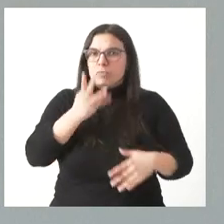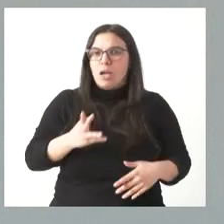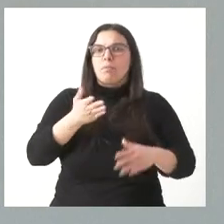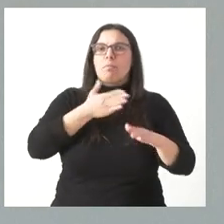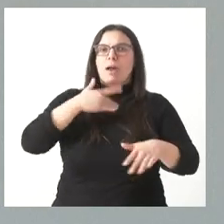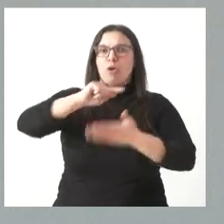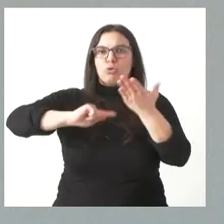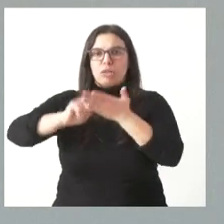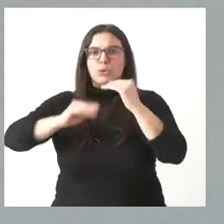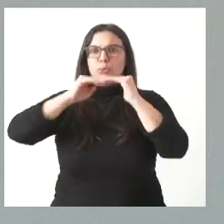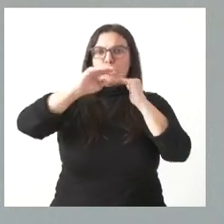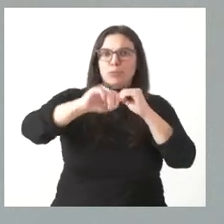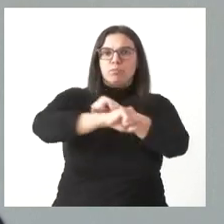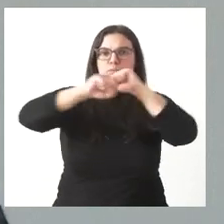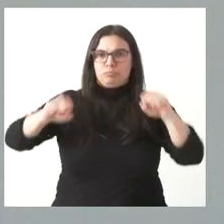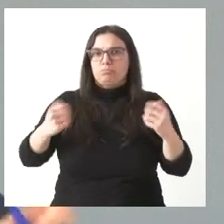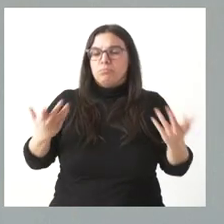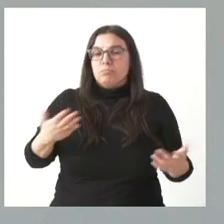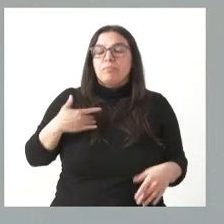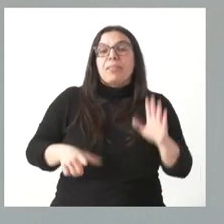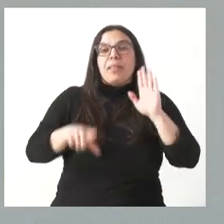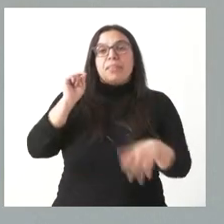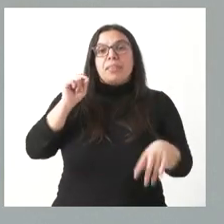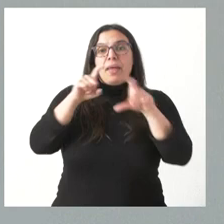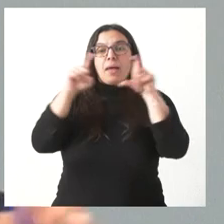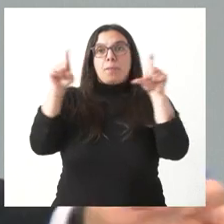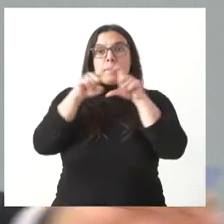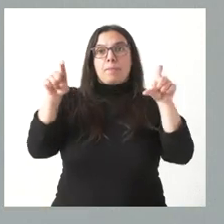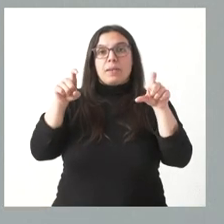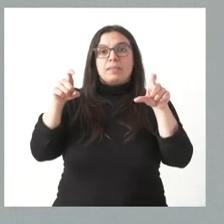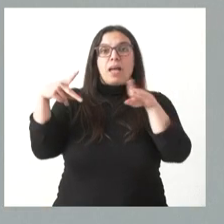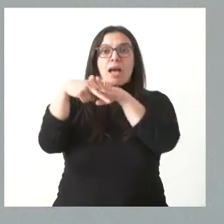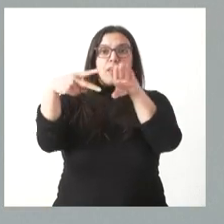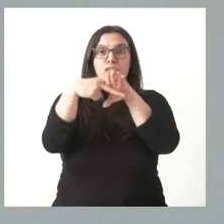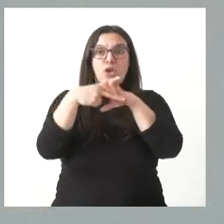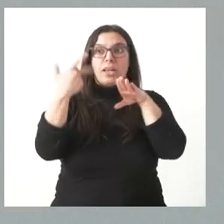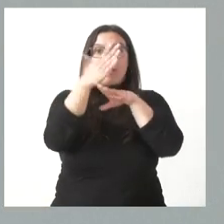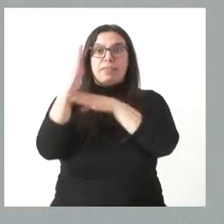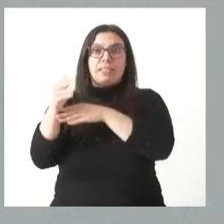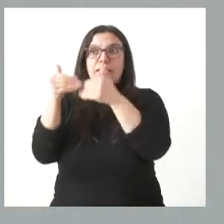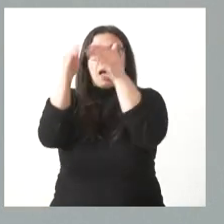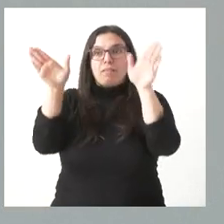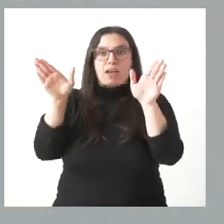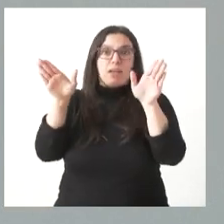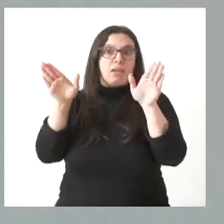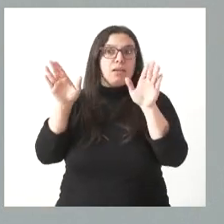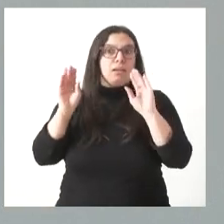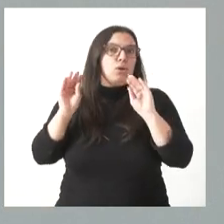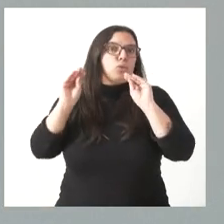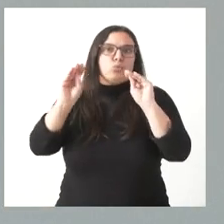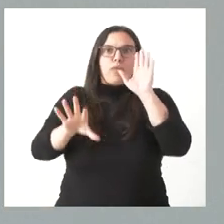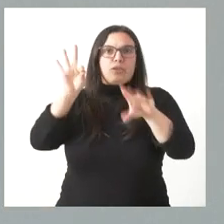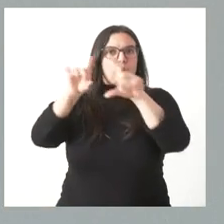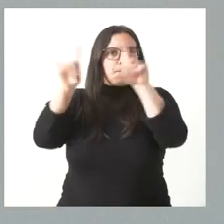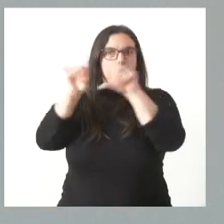empleo. Lógicamente, la decisión de abrir el accionariado a más representantes es decisión desde el punto de vista empresarial. Nosotros estamos